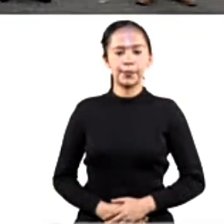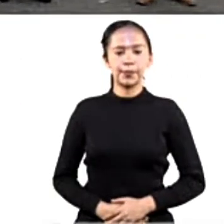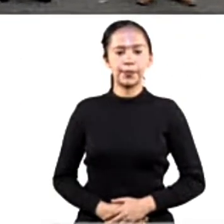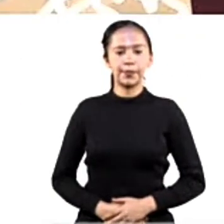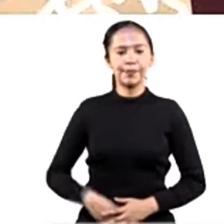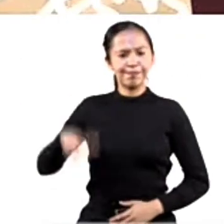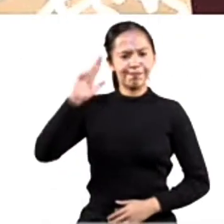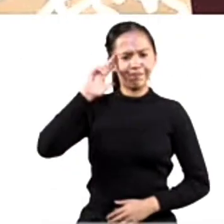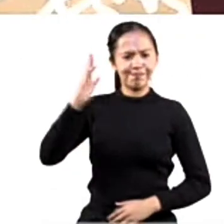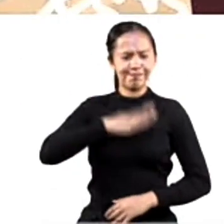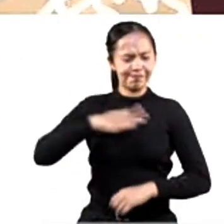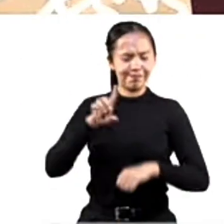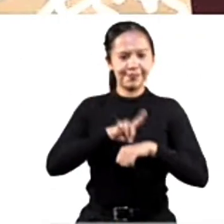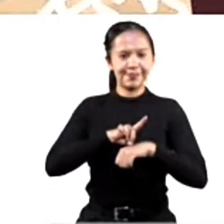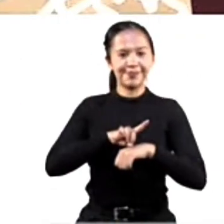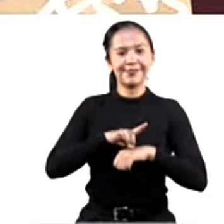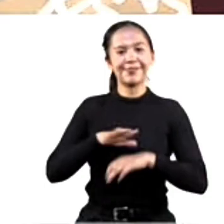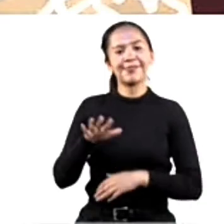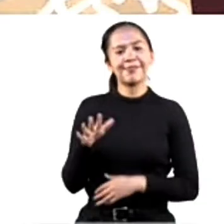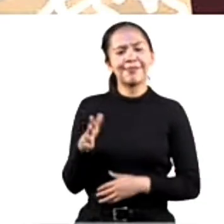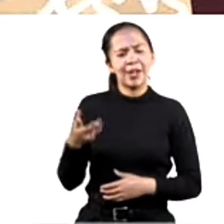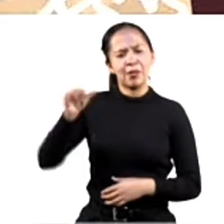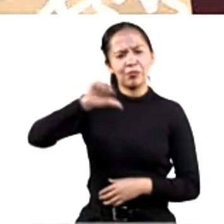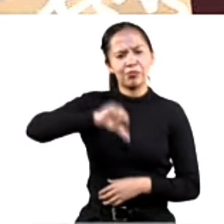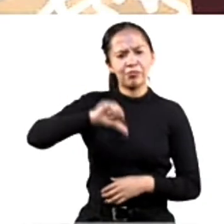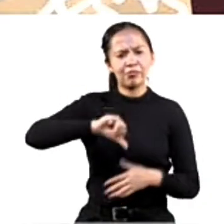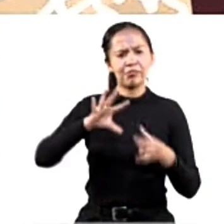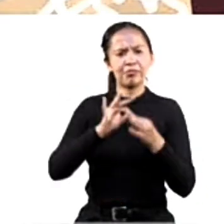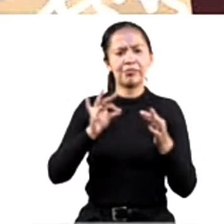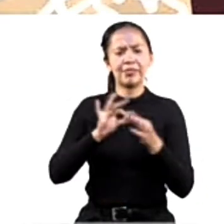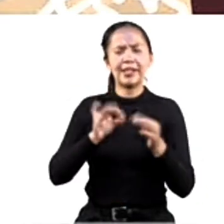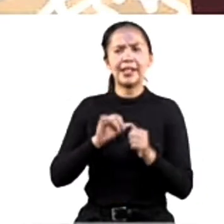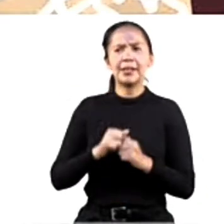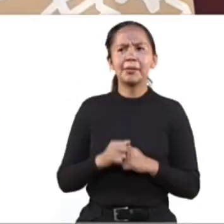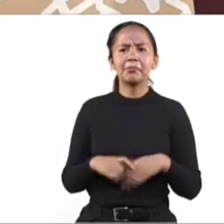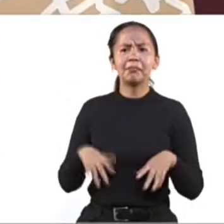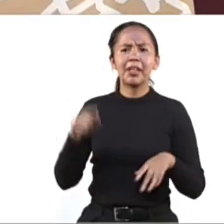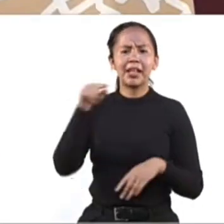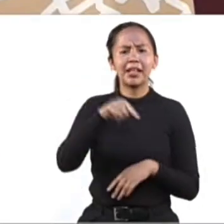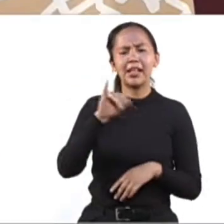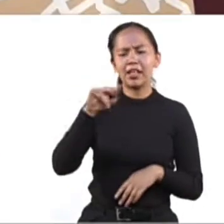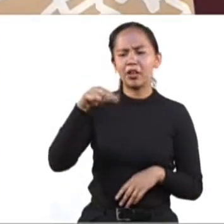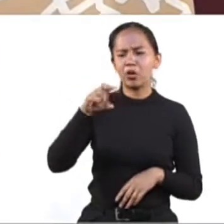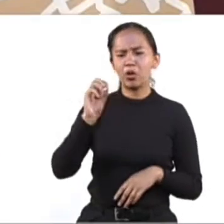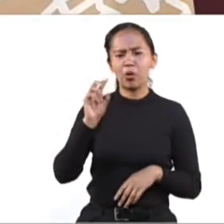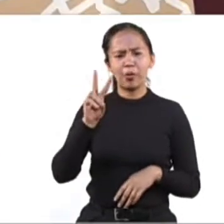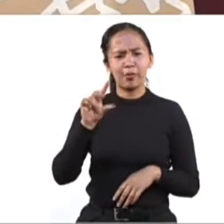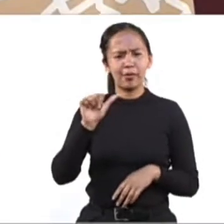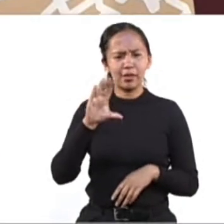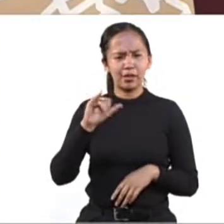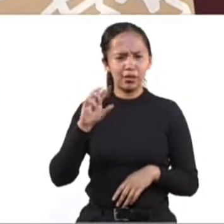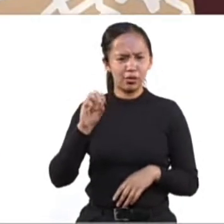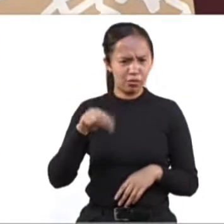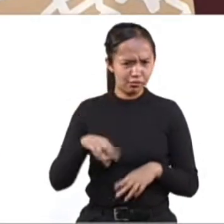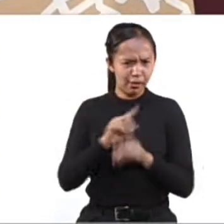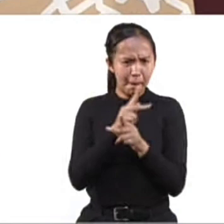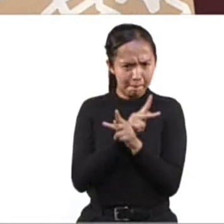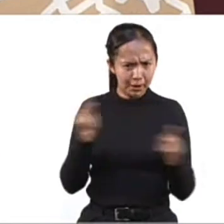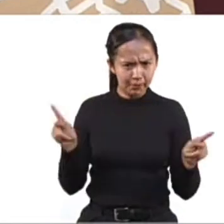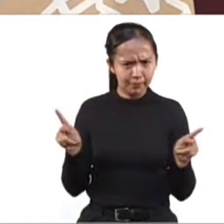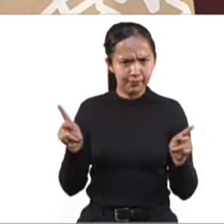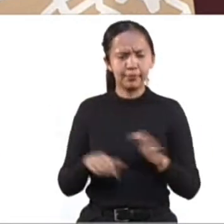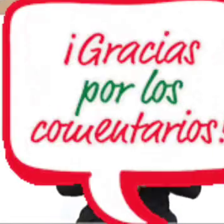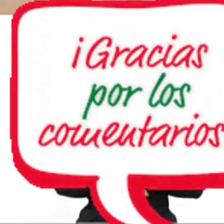Bueno, hoy vamos a hablar de la Agencia Digital de Innovación Pública y las